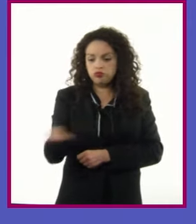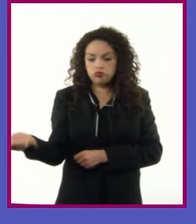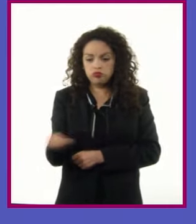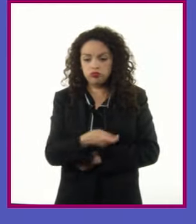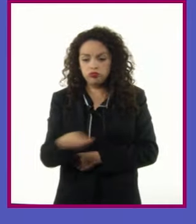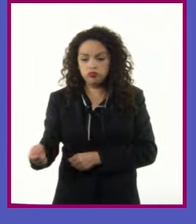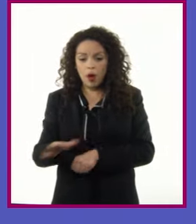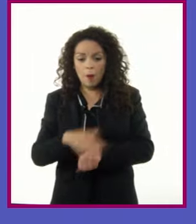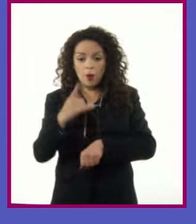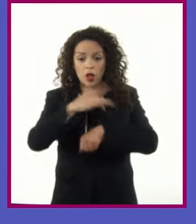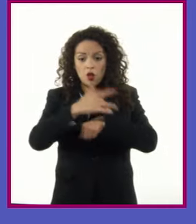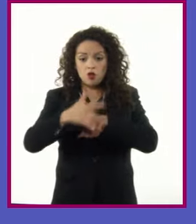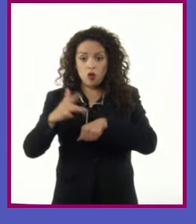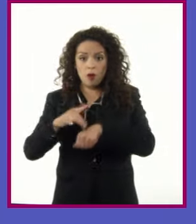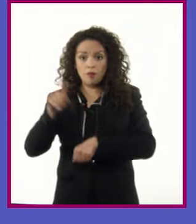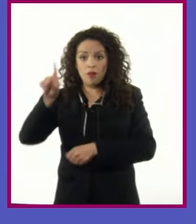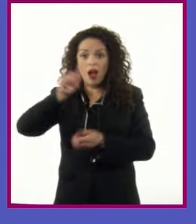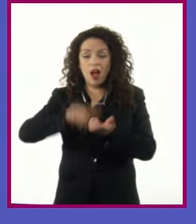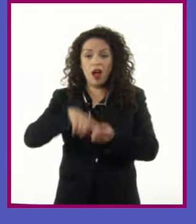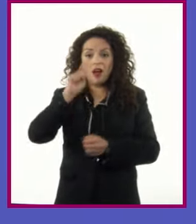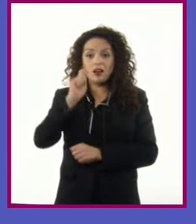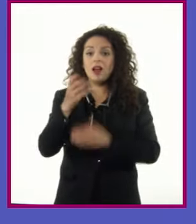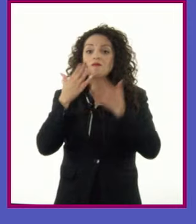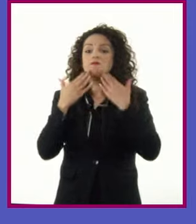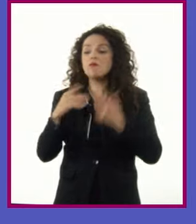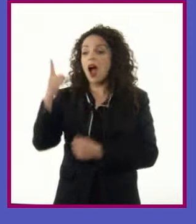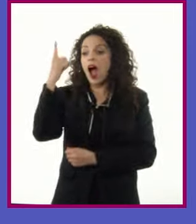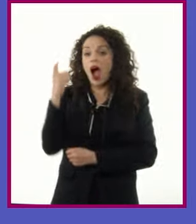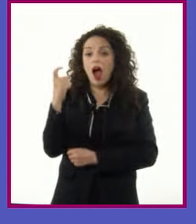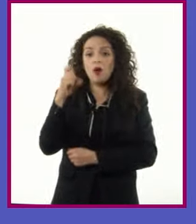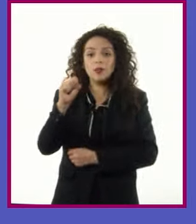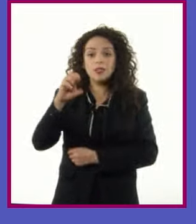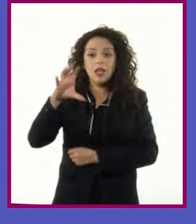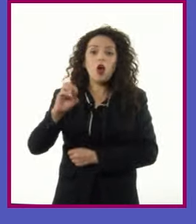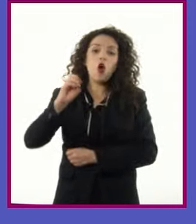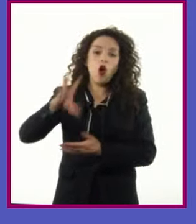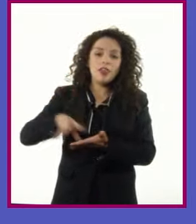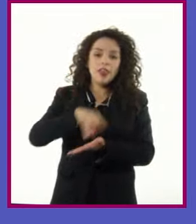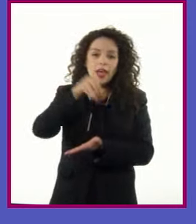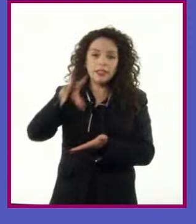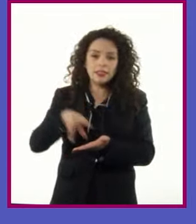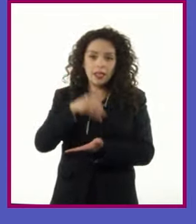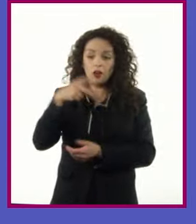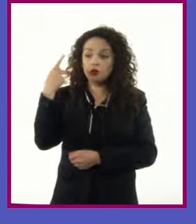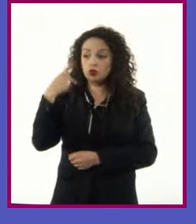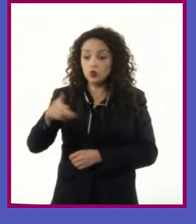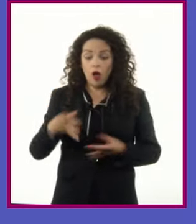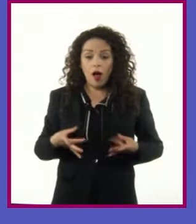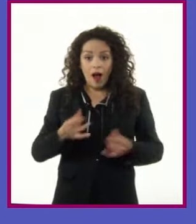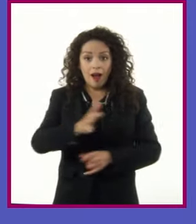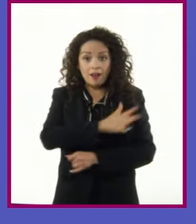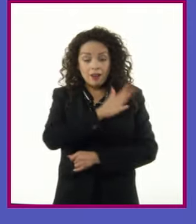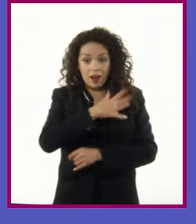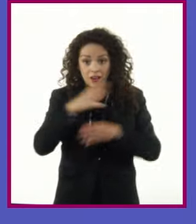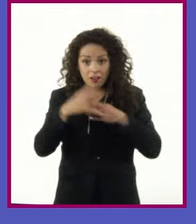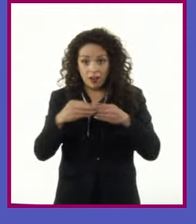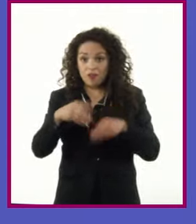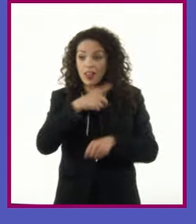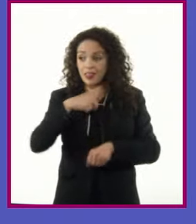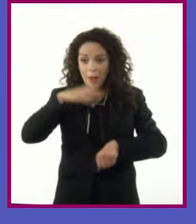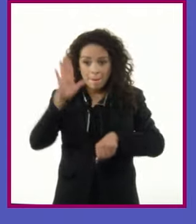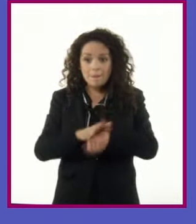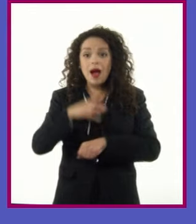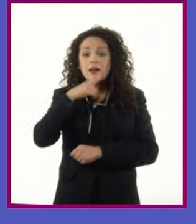cultiva en lugares caracterizados Por la falta de agua La calidad de la fruta debe mejorarse Con particular atención En